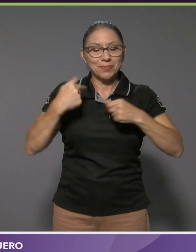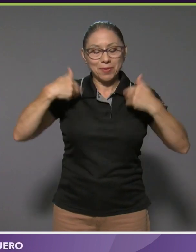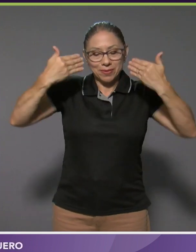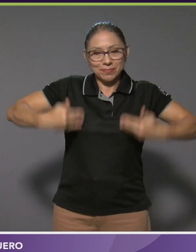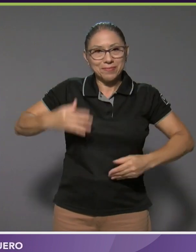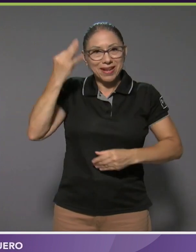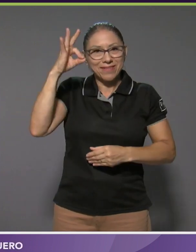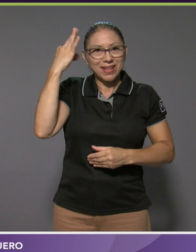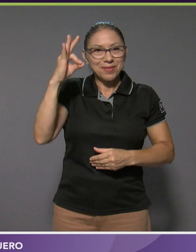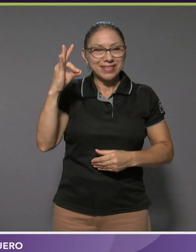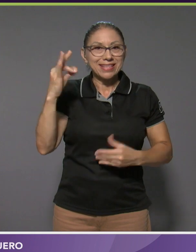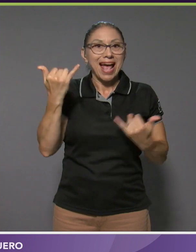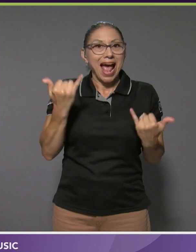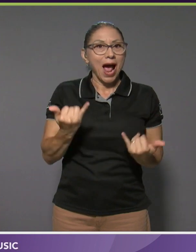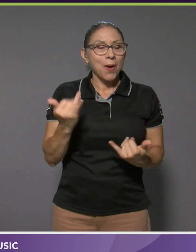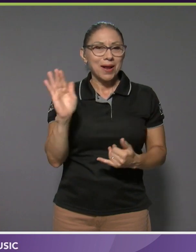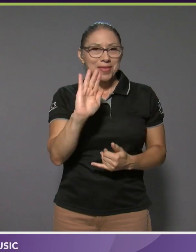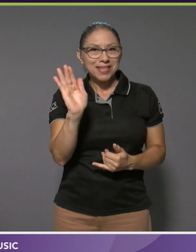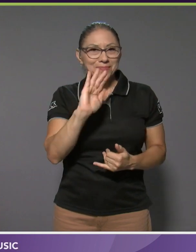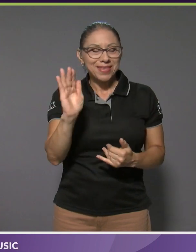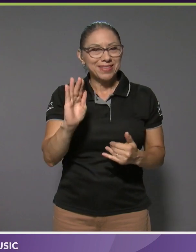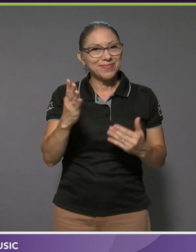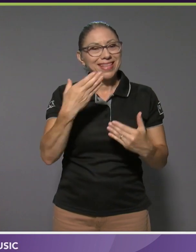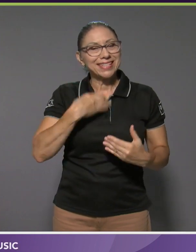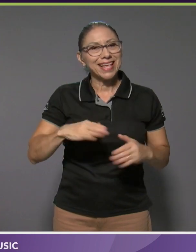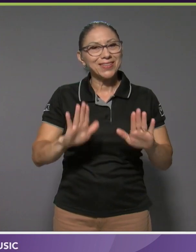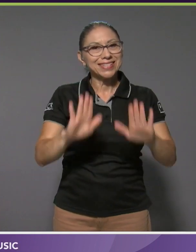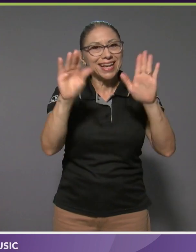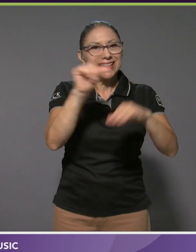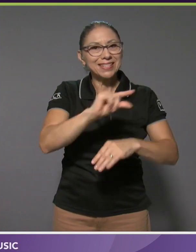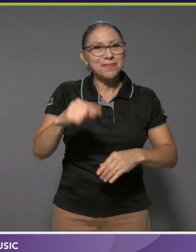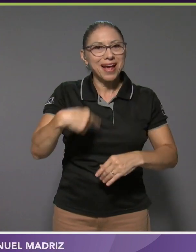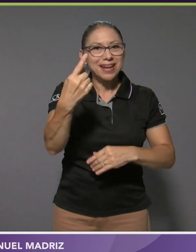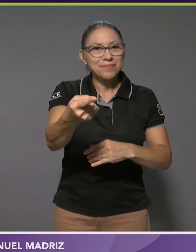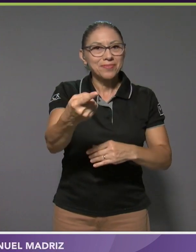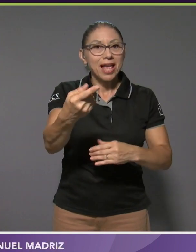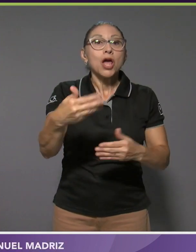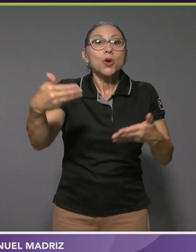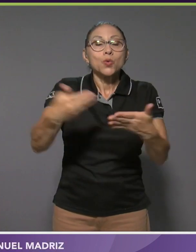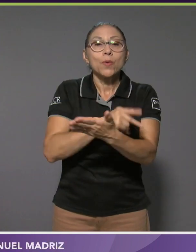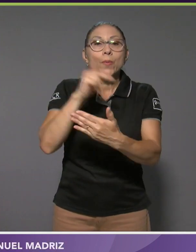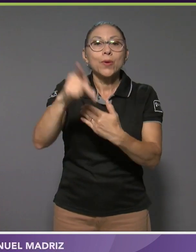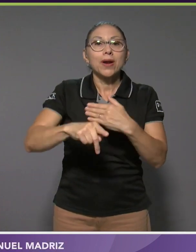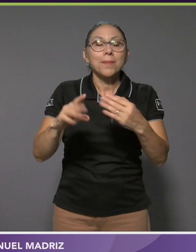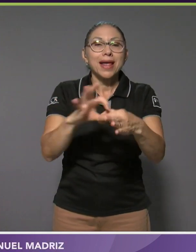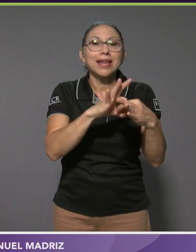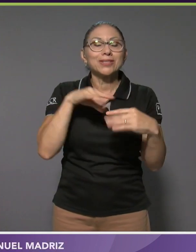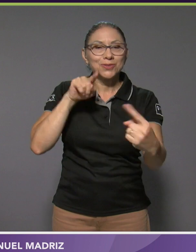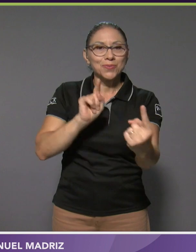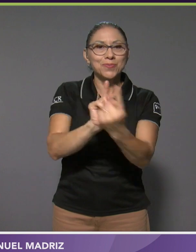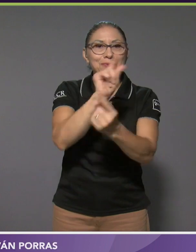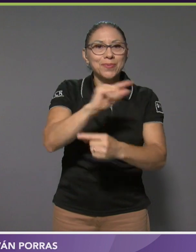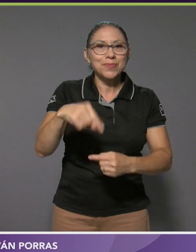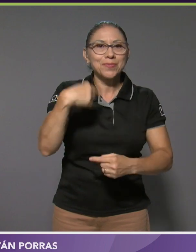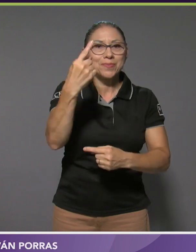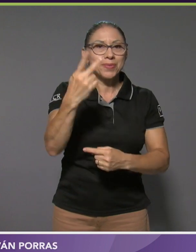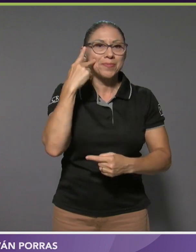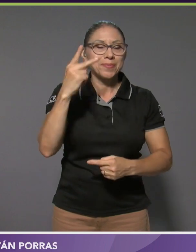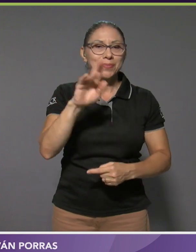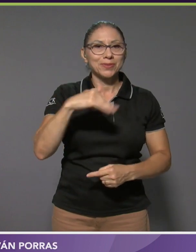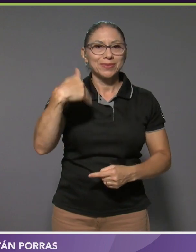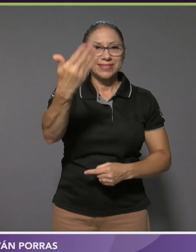Fernanda Jiménez, me despido deseándole una excelente semana. Nos encontramos con una nueva edición de Nexus la semana próxima. Hasta entonces.